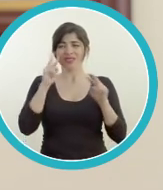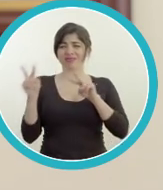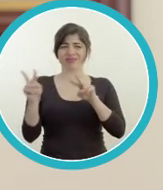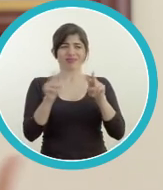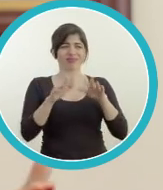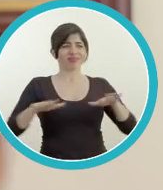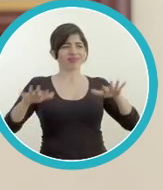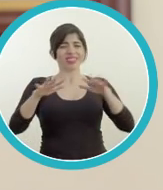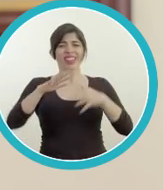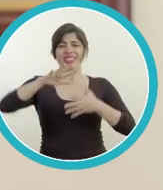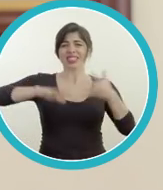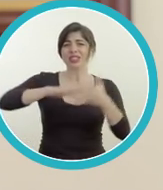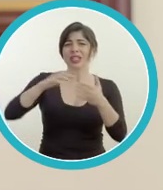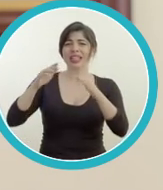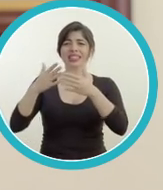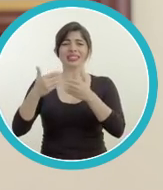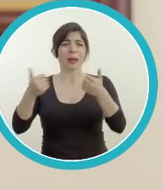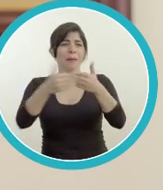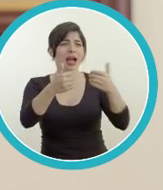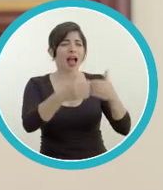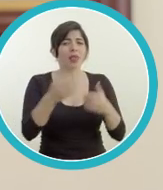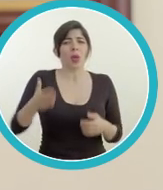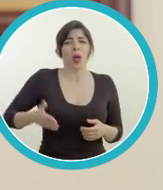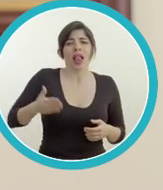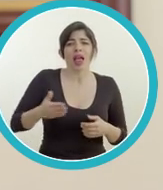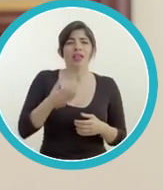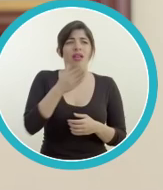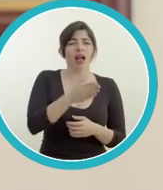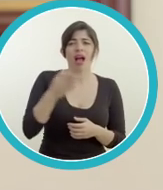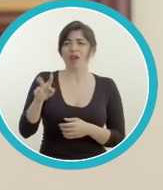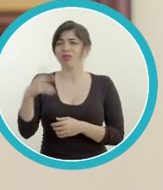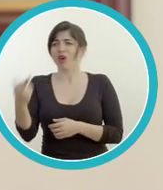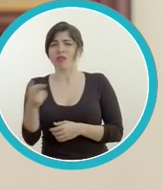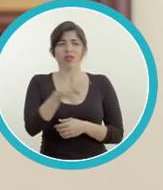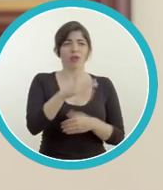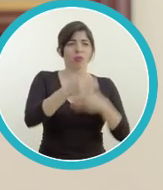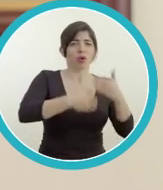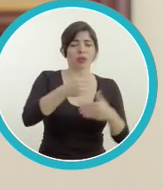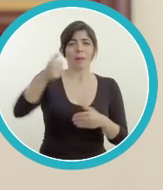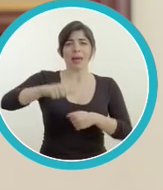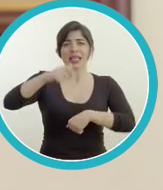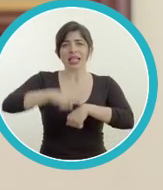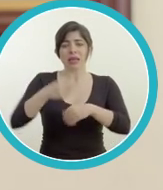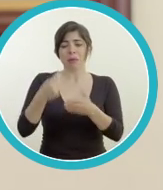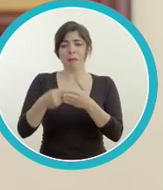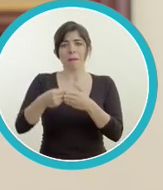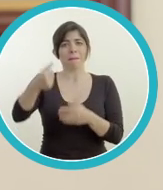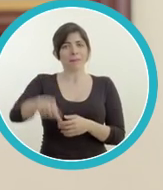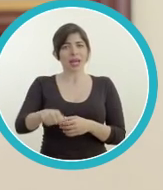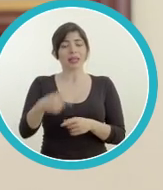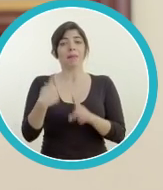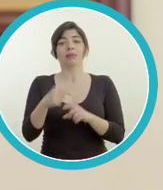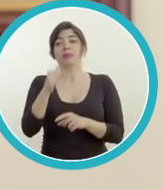empresarios encuentran un entorno desordenado, disperso, lento y burocrático, con duplicidades y pérdida de tiempo